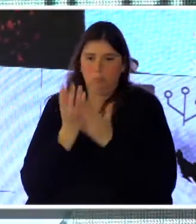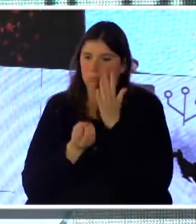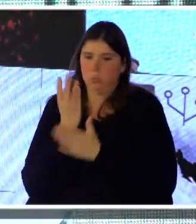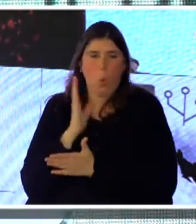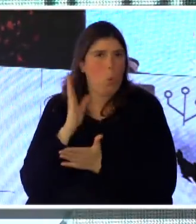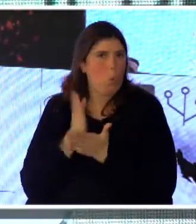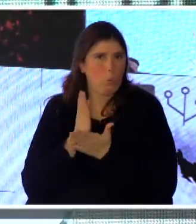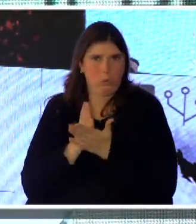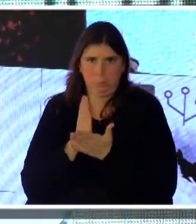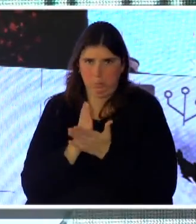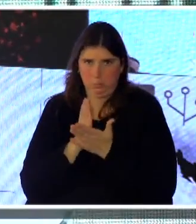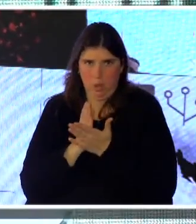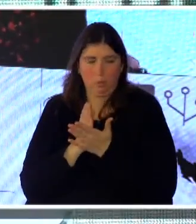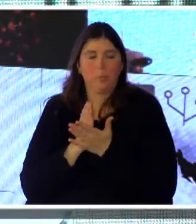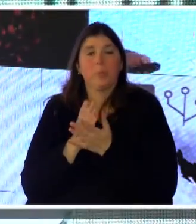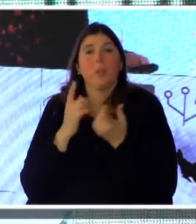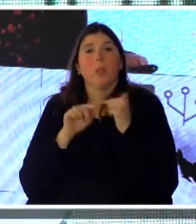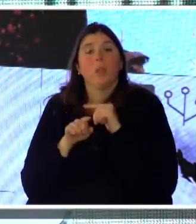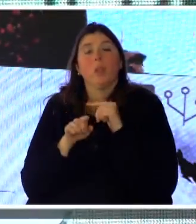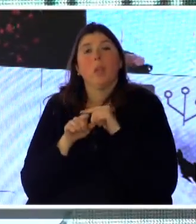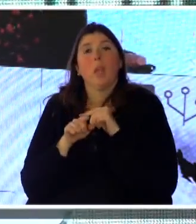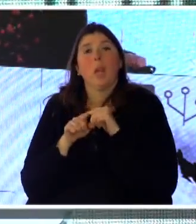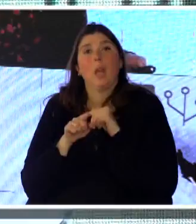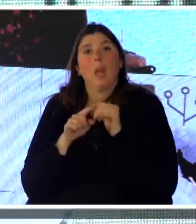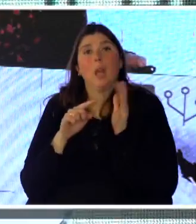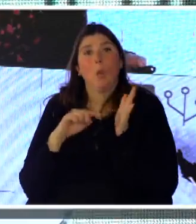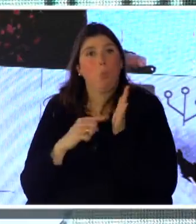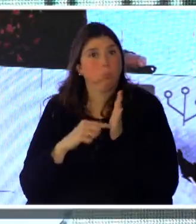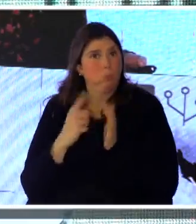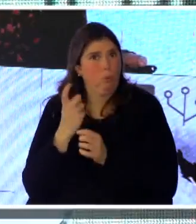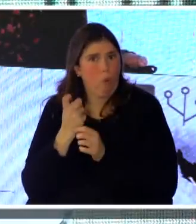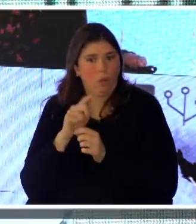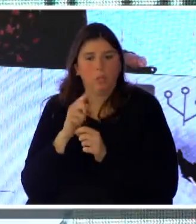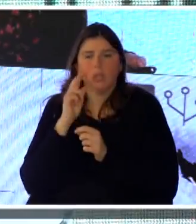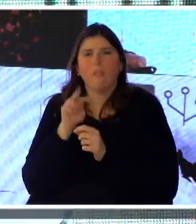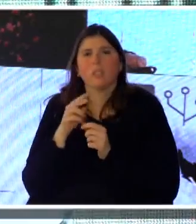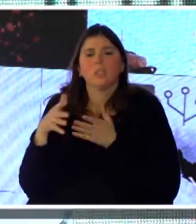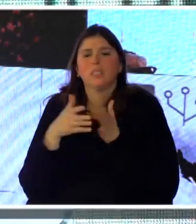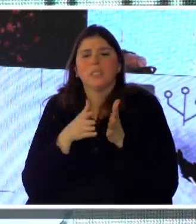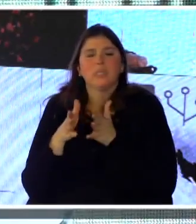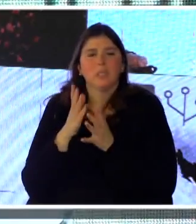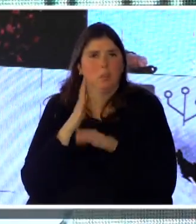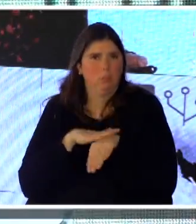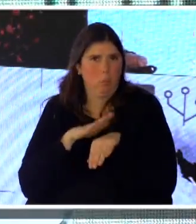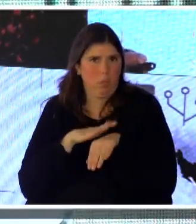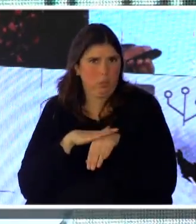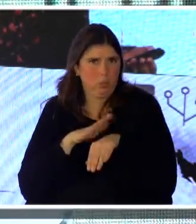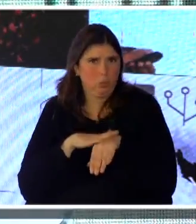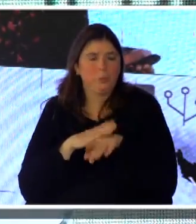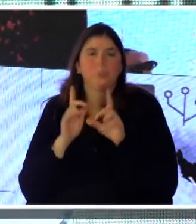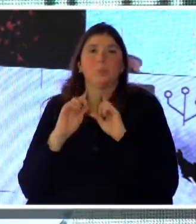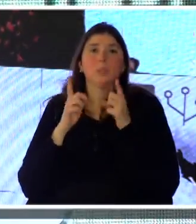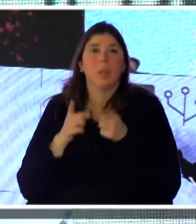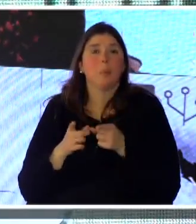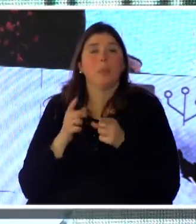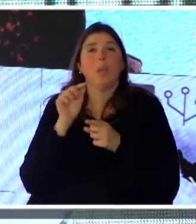estar en, digamos, en los puntos fuertes hacia donde va el gestor de contenidos, también tener, digamos, cobertura en lo